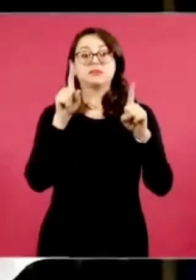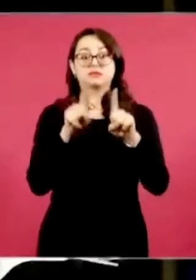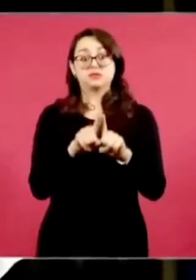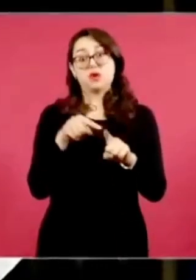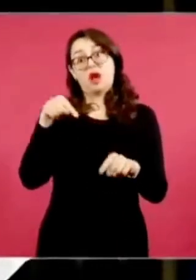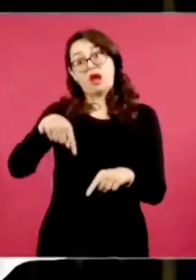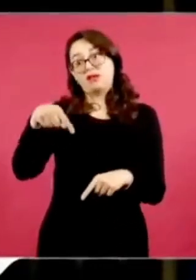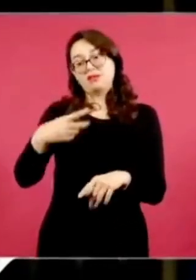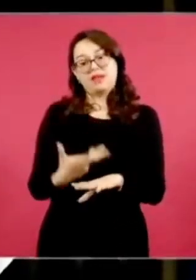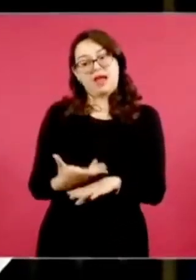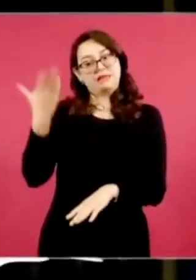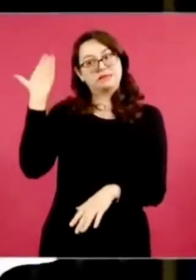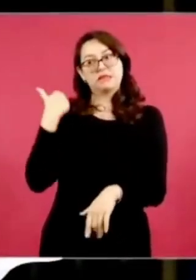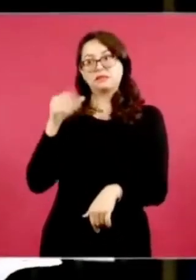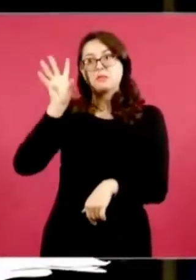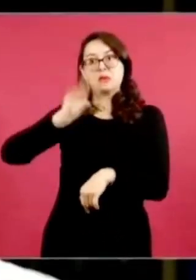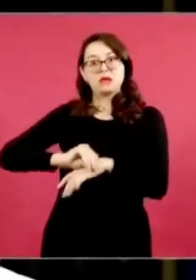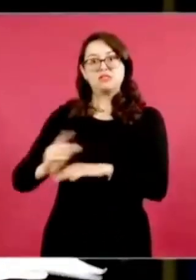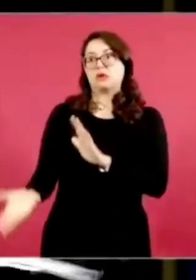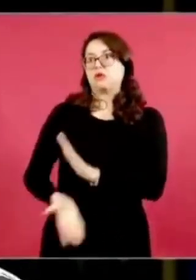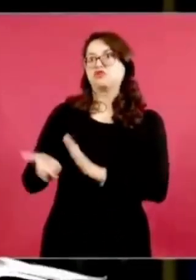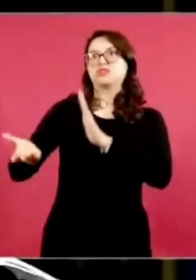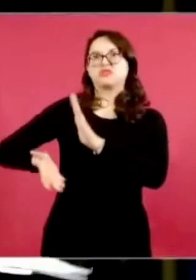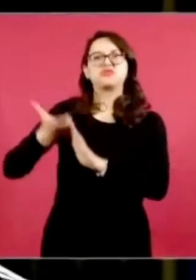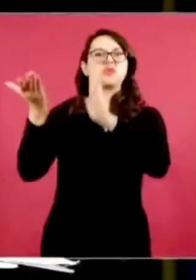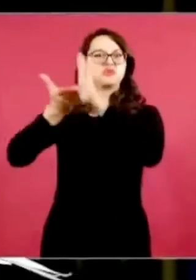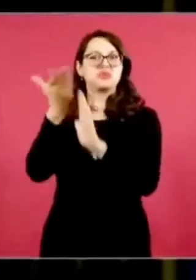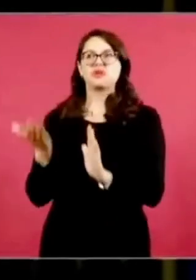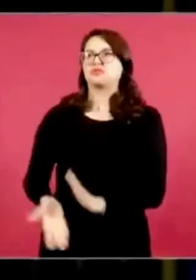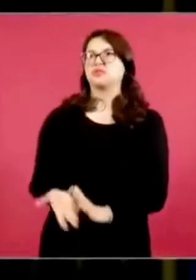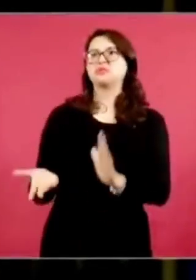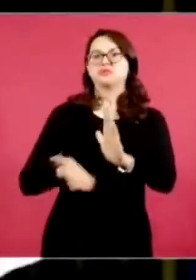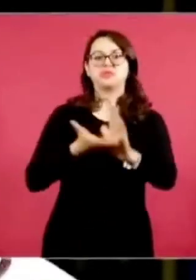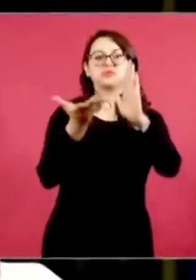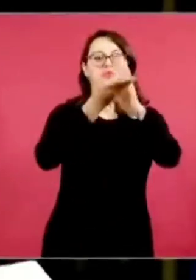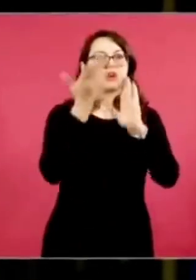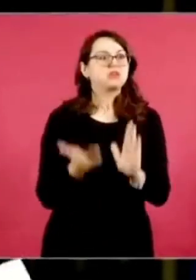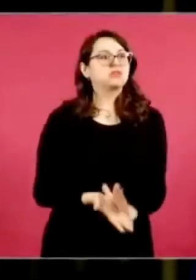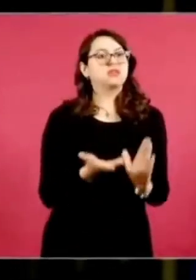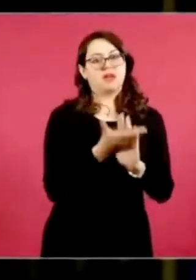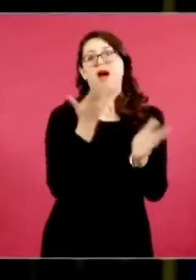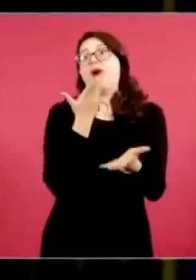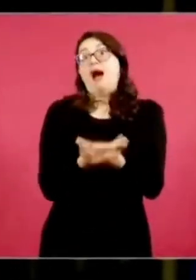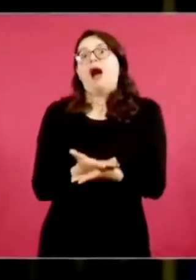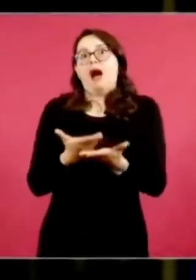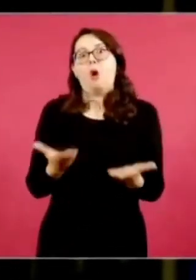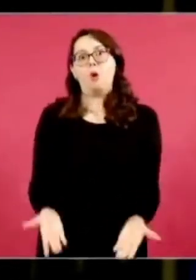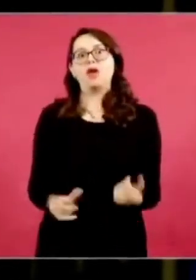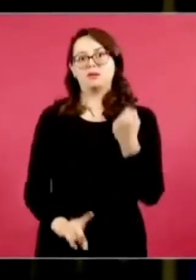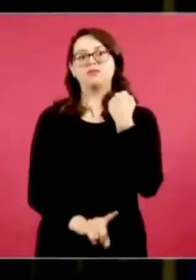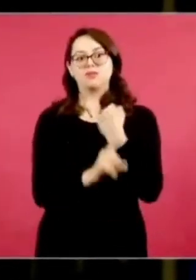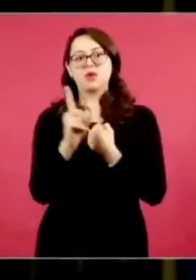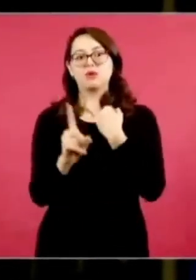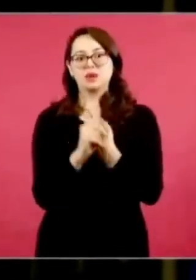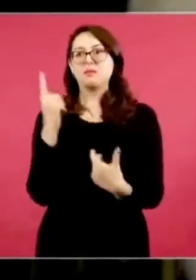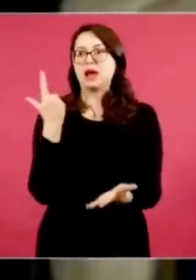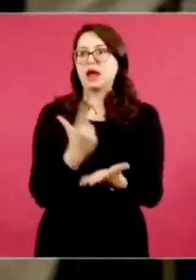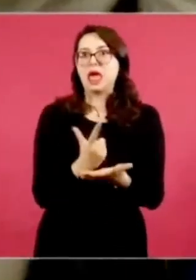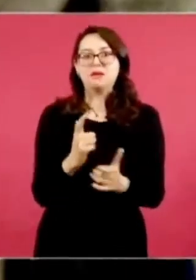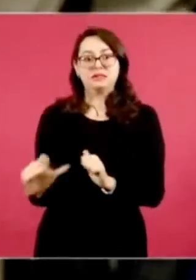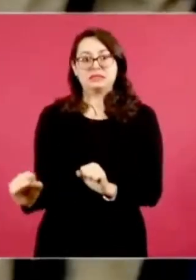construyeron demasiado y tanta presión ha sido que ha originado también posiblemente este tema de los micro sismos.